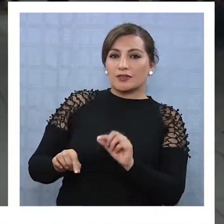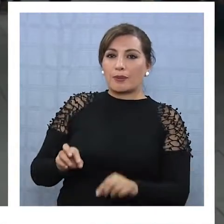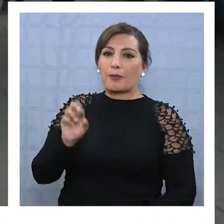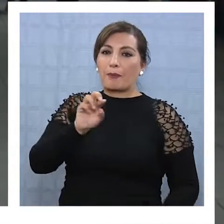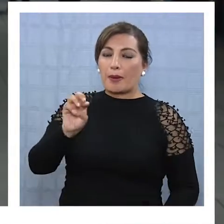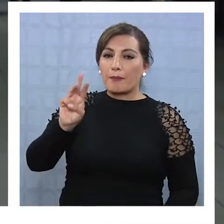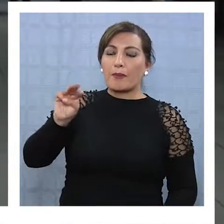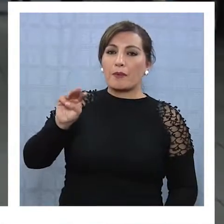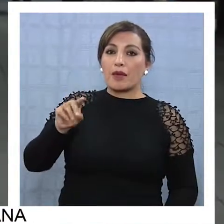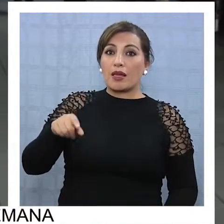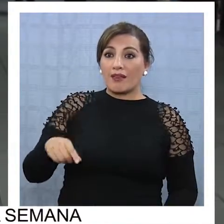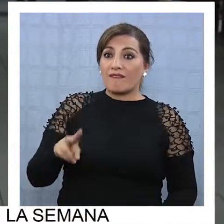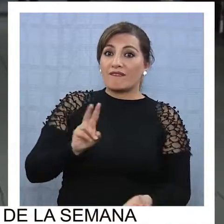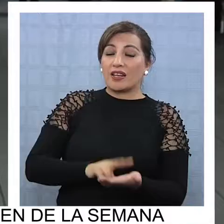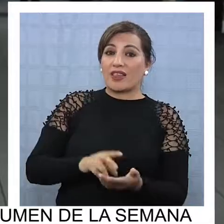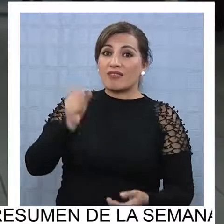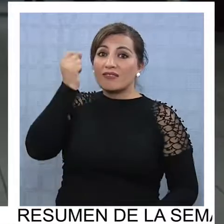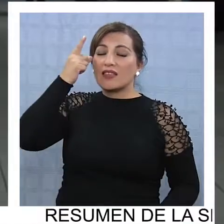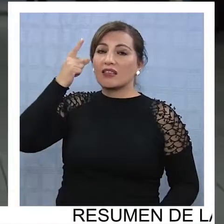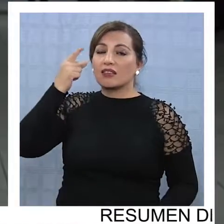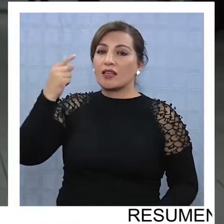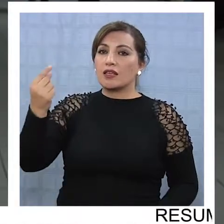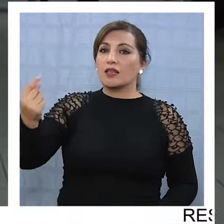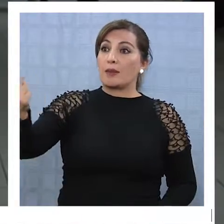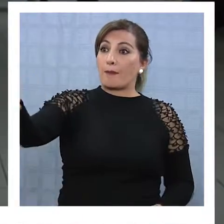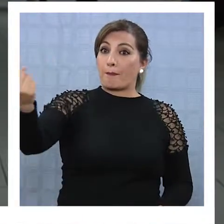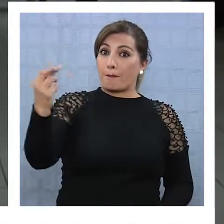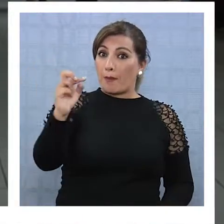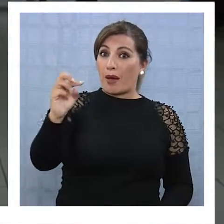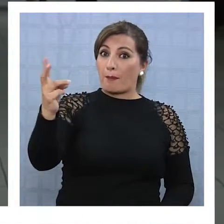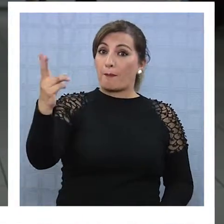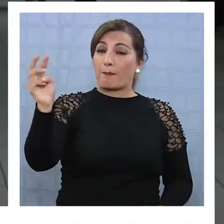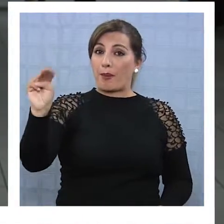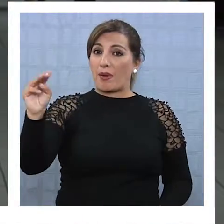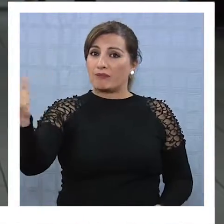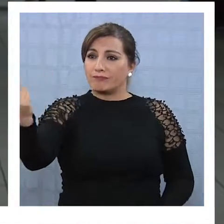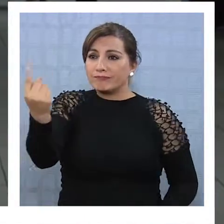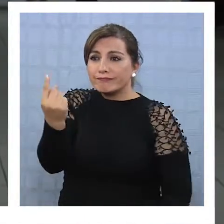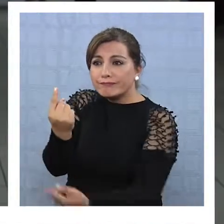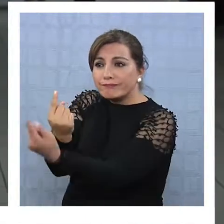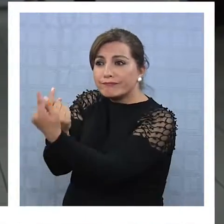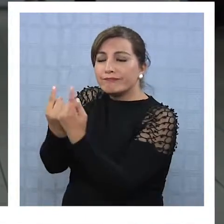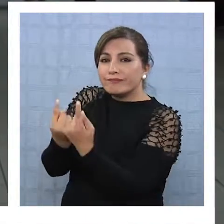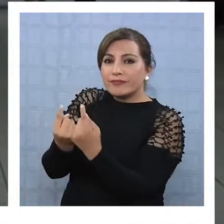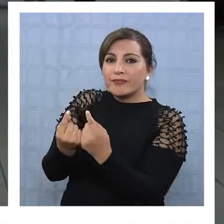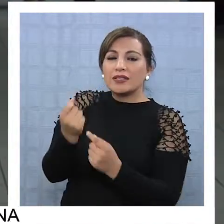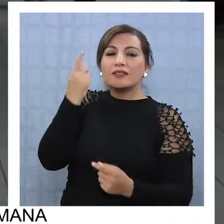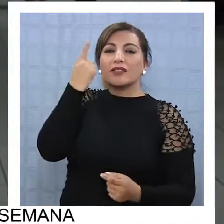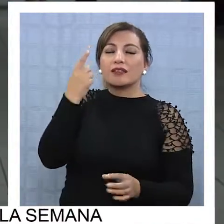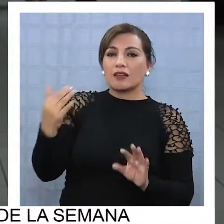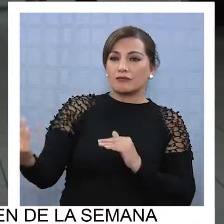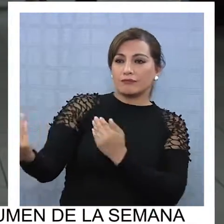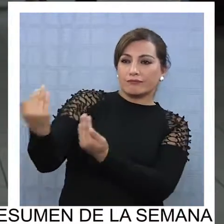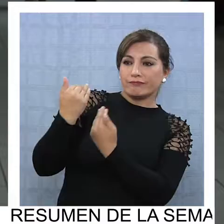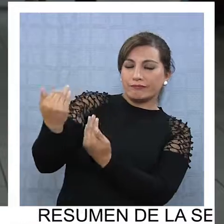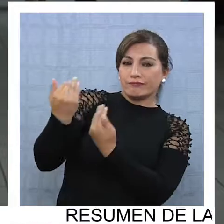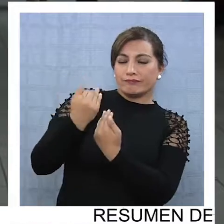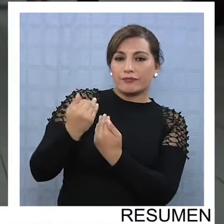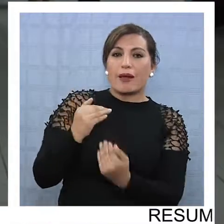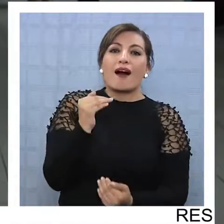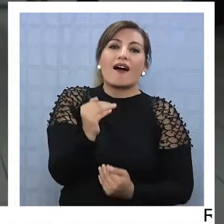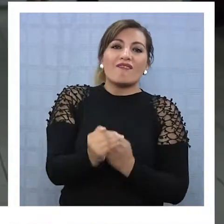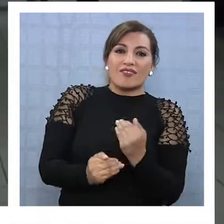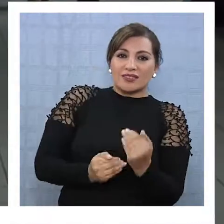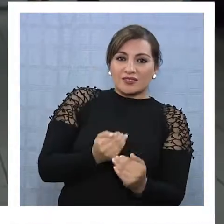los apoderados cuesta que ellos entiendan que su presencia dentro del colegio es importante. Ya que es fundamental tener el apoyo y el